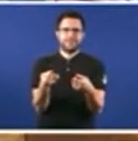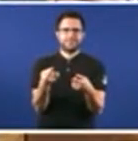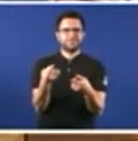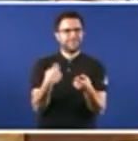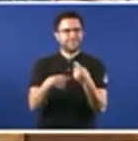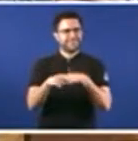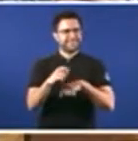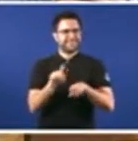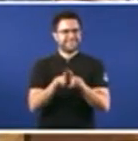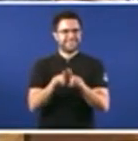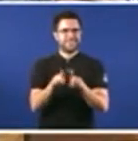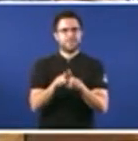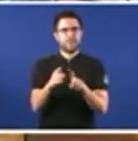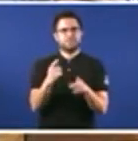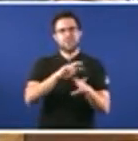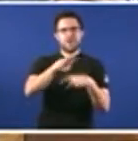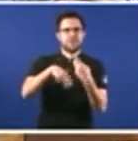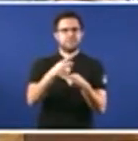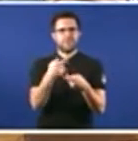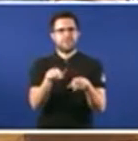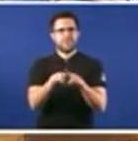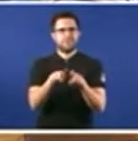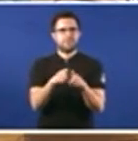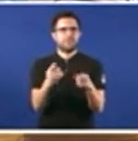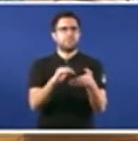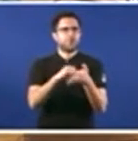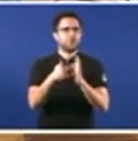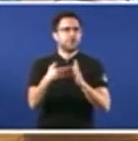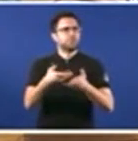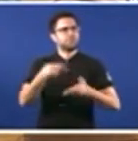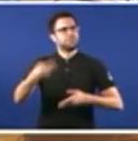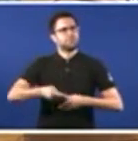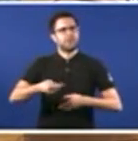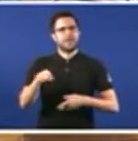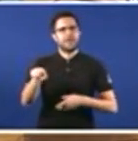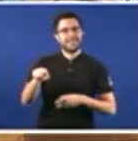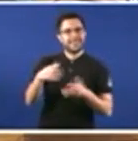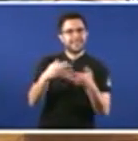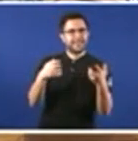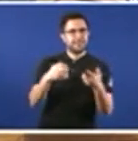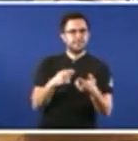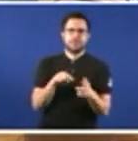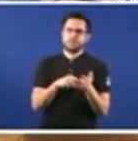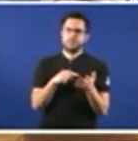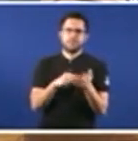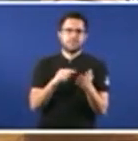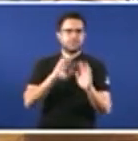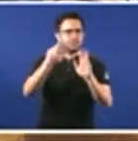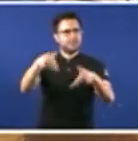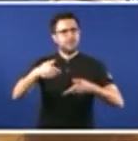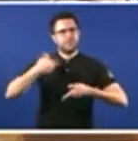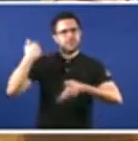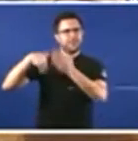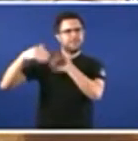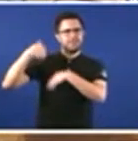un grande éxito cando o proxecto devolvenos a tempos cavernarios e non cabe outra posición que se xir a súa retirada Pero